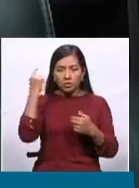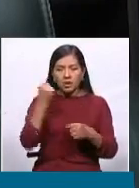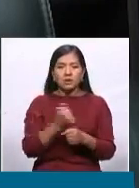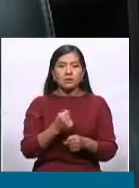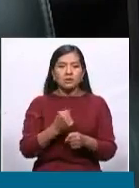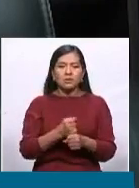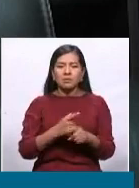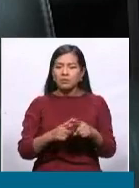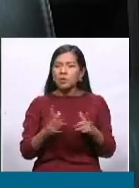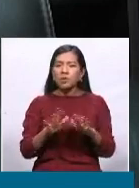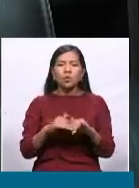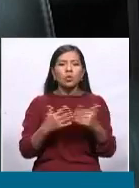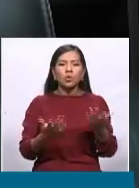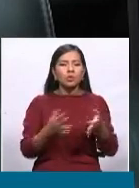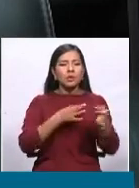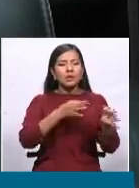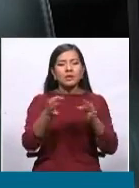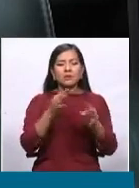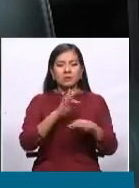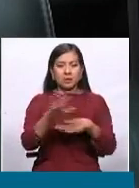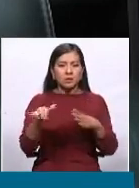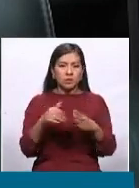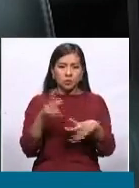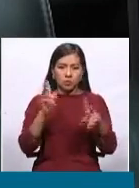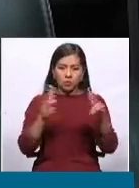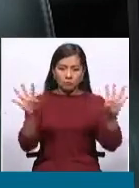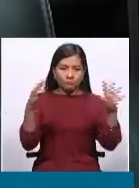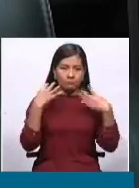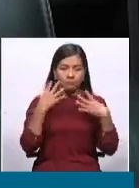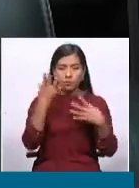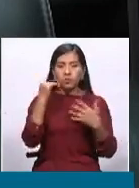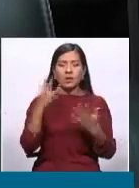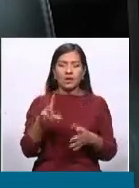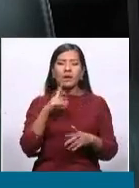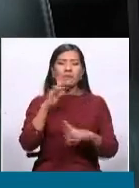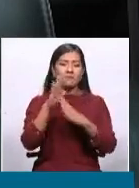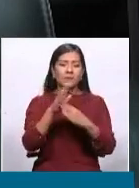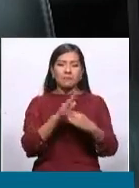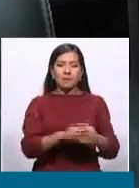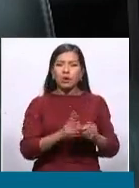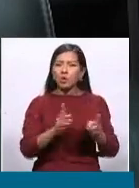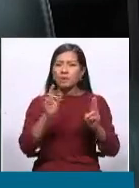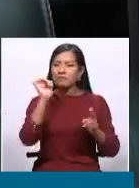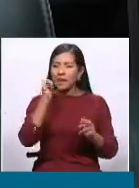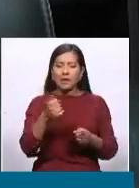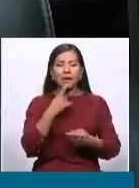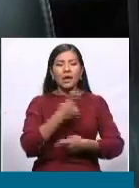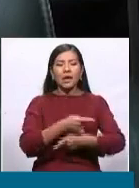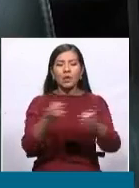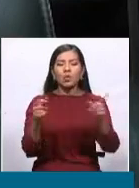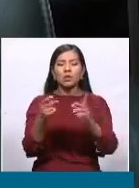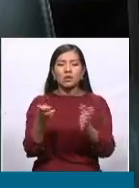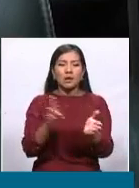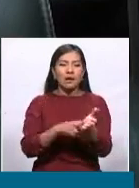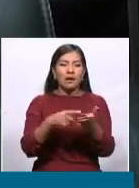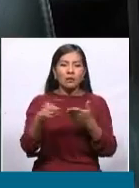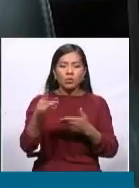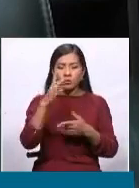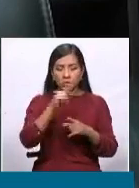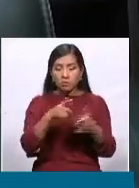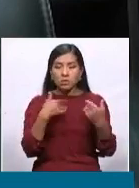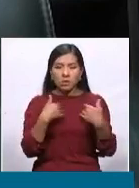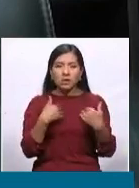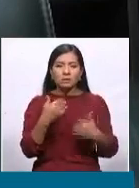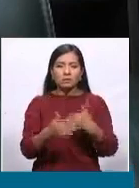explicamos esos temas ante la población, ante una presión de que se apruebe ya para mañana algo que tiene sus procedimientos?